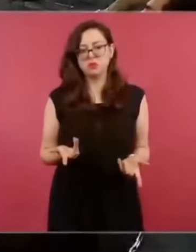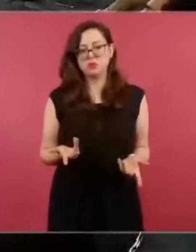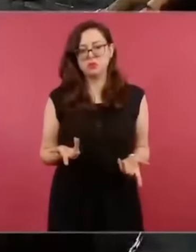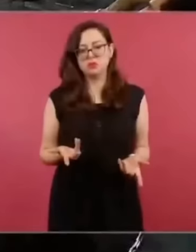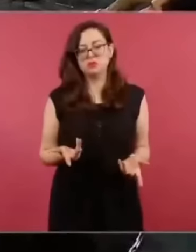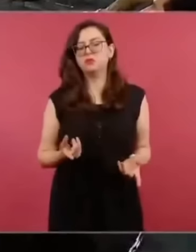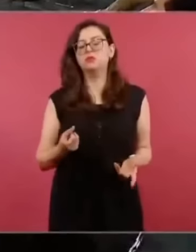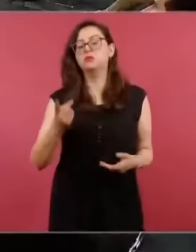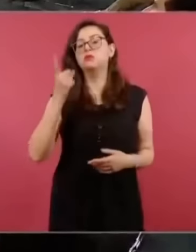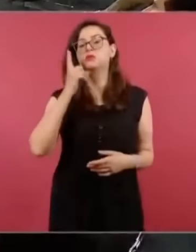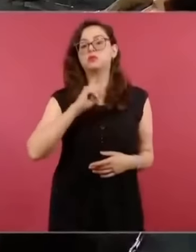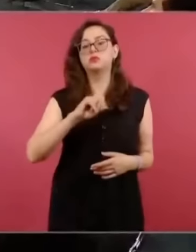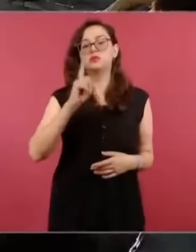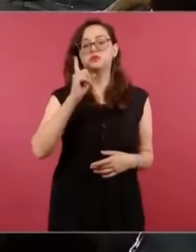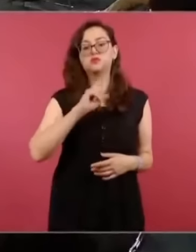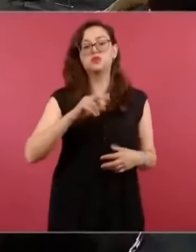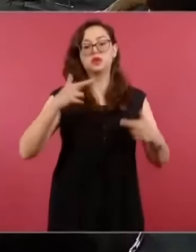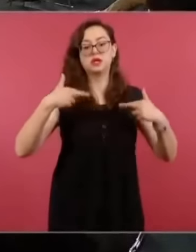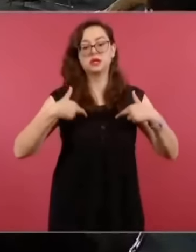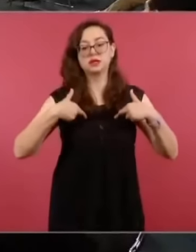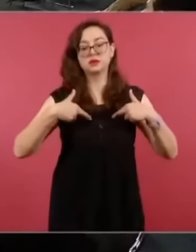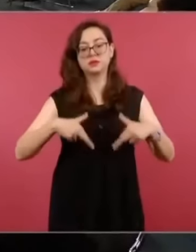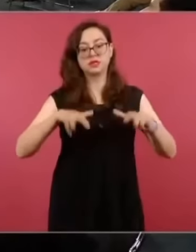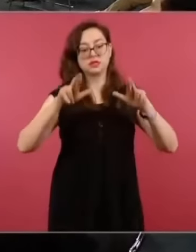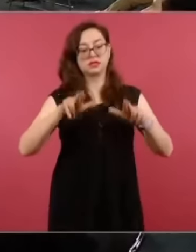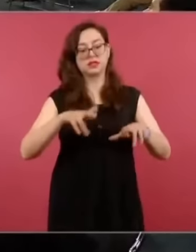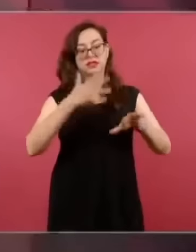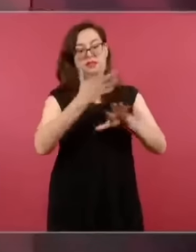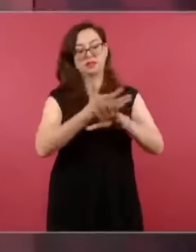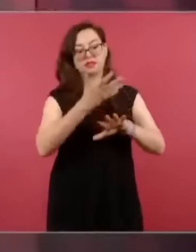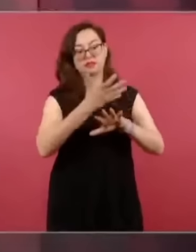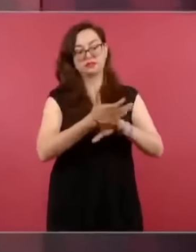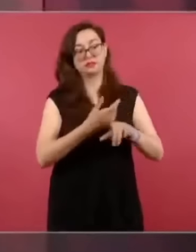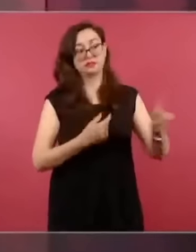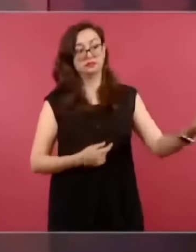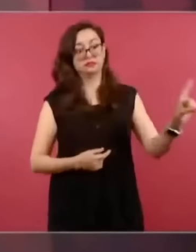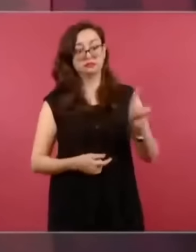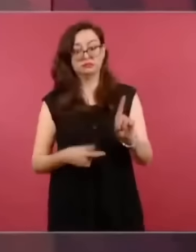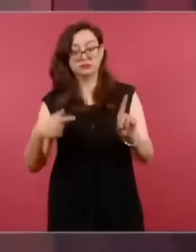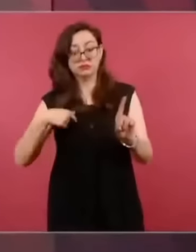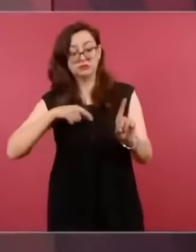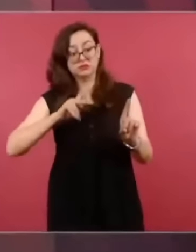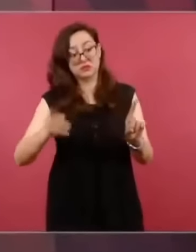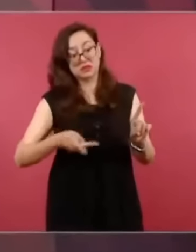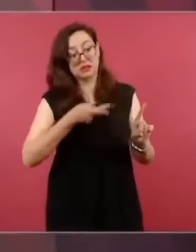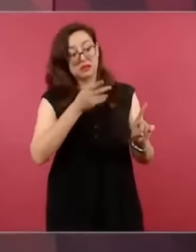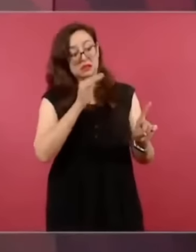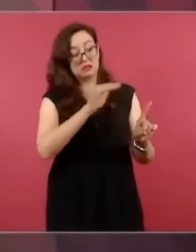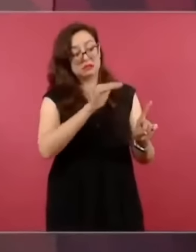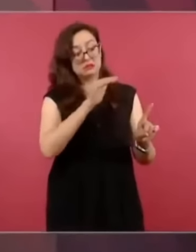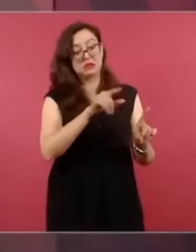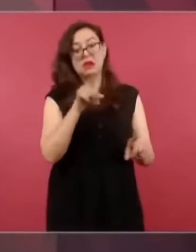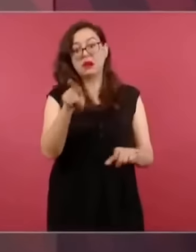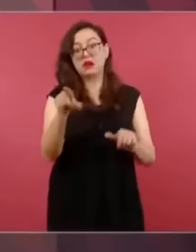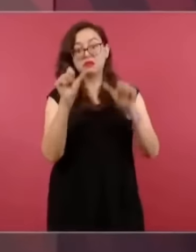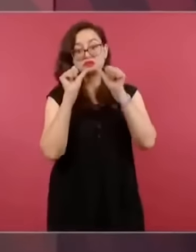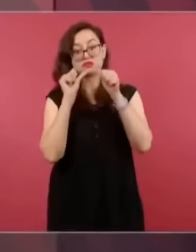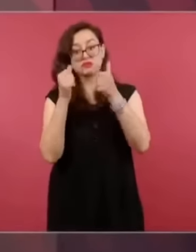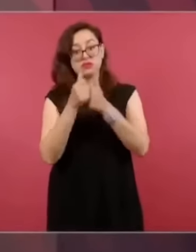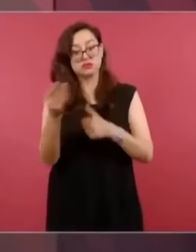yo una tarjeta. Oiga, ustedes están financiando esta asociación que está